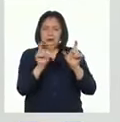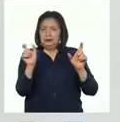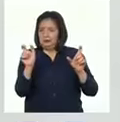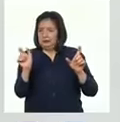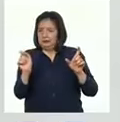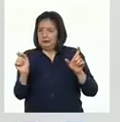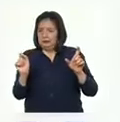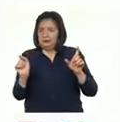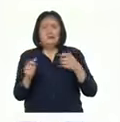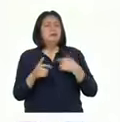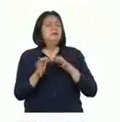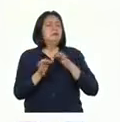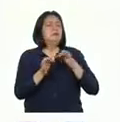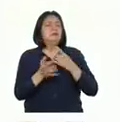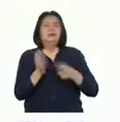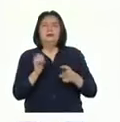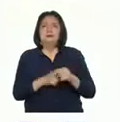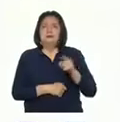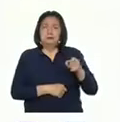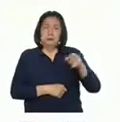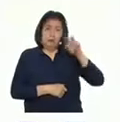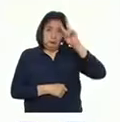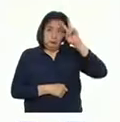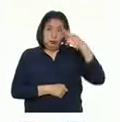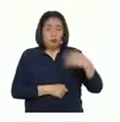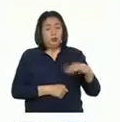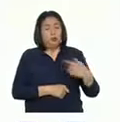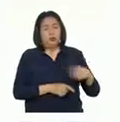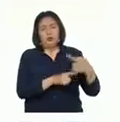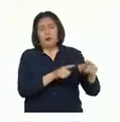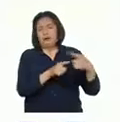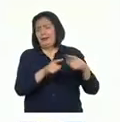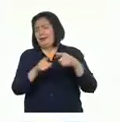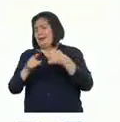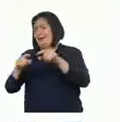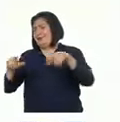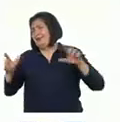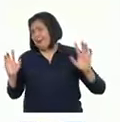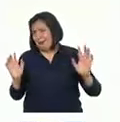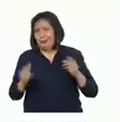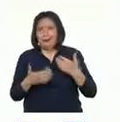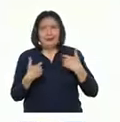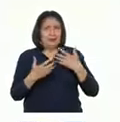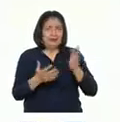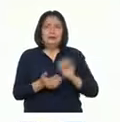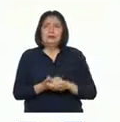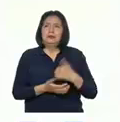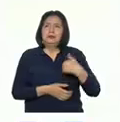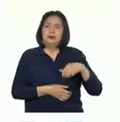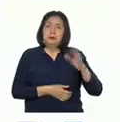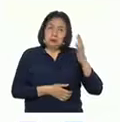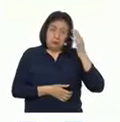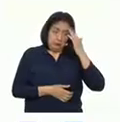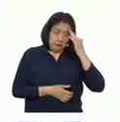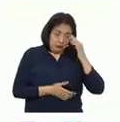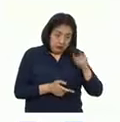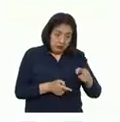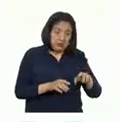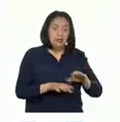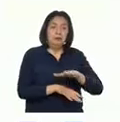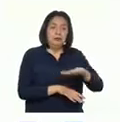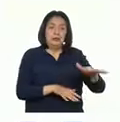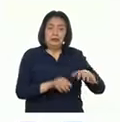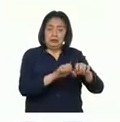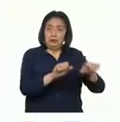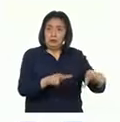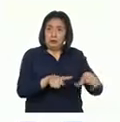nos explicará de qué trata. El Perú es un país megadiverso, en que el conocimiento sobre los